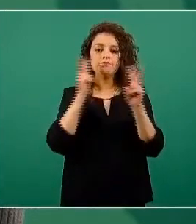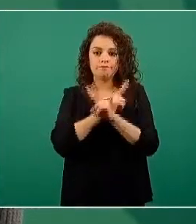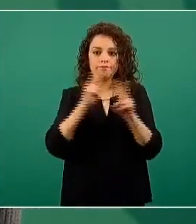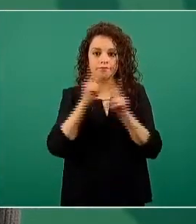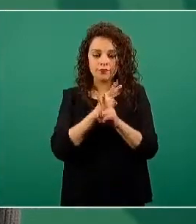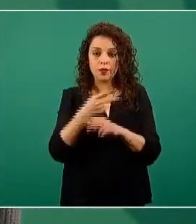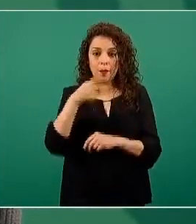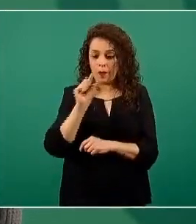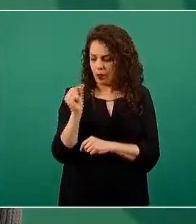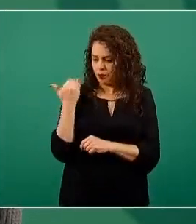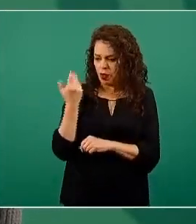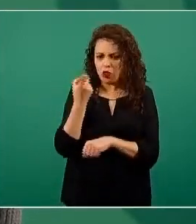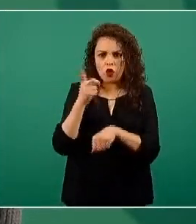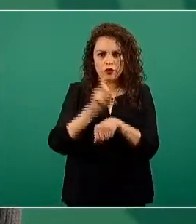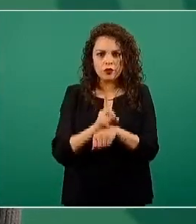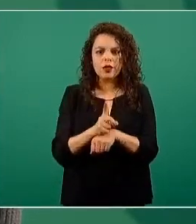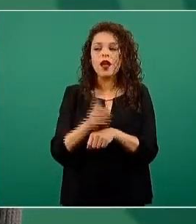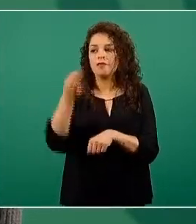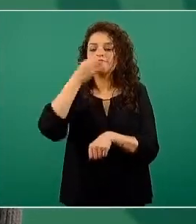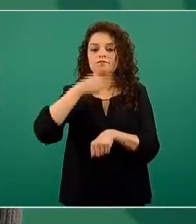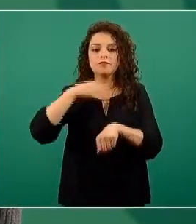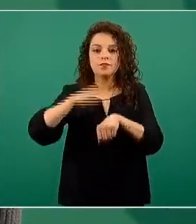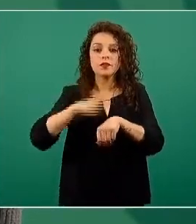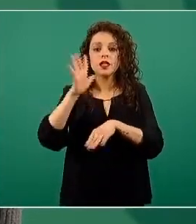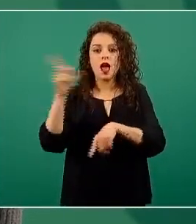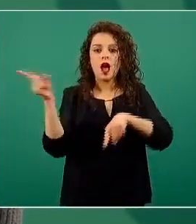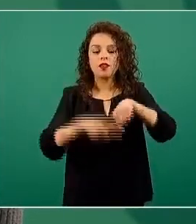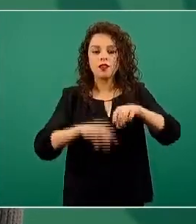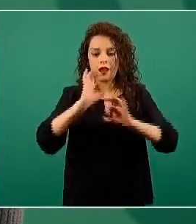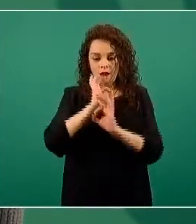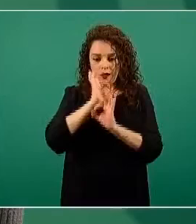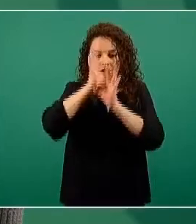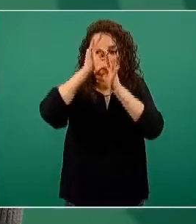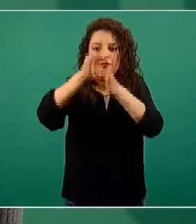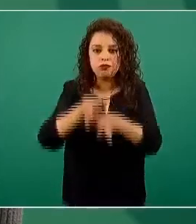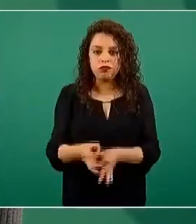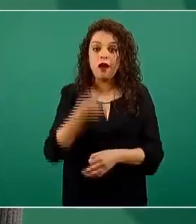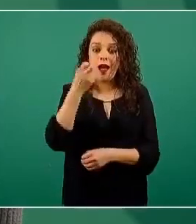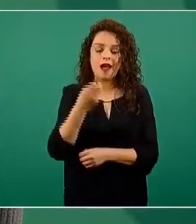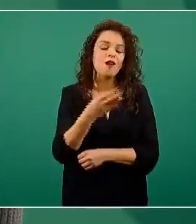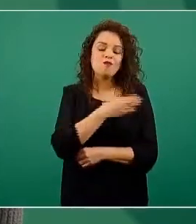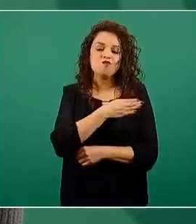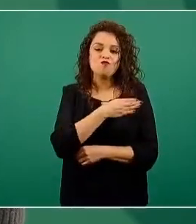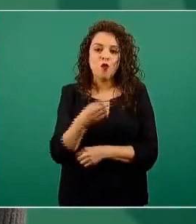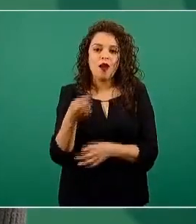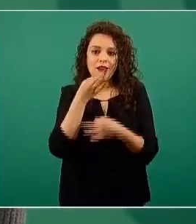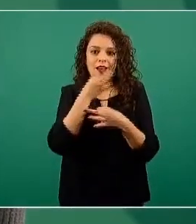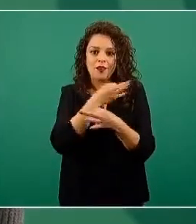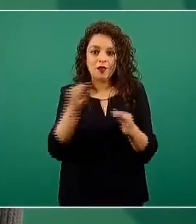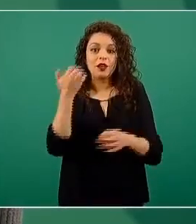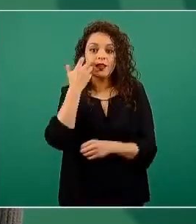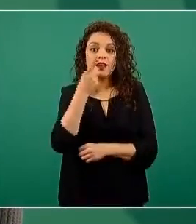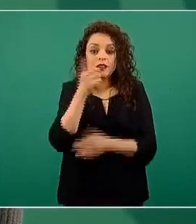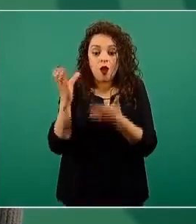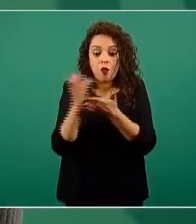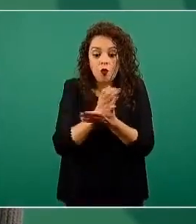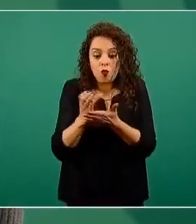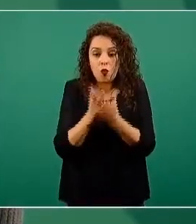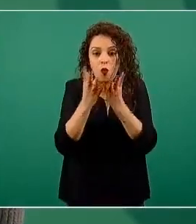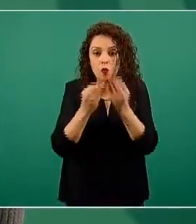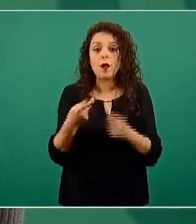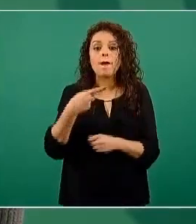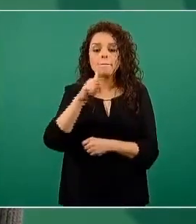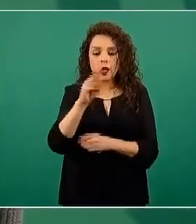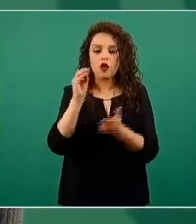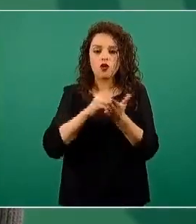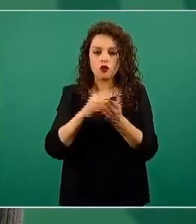recuperado la función pulmonar. Esa es una buena noticia porque quiere decir que se está recuperando. Sin embargo, todavía continúa hospitalizada